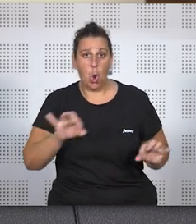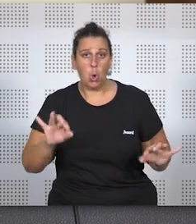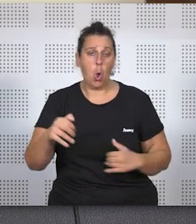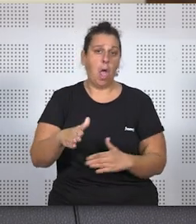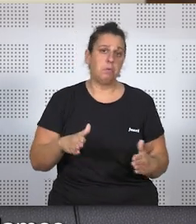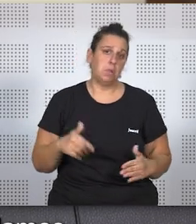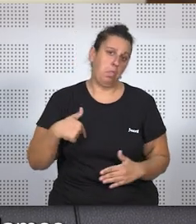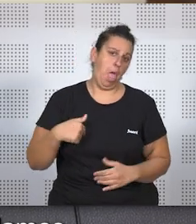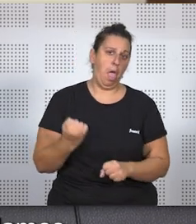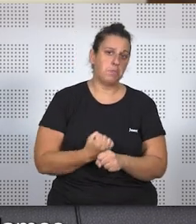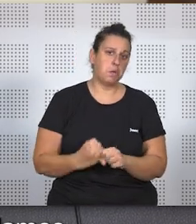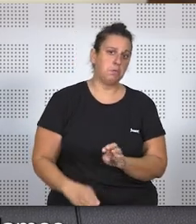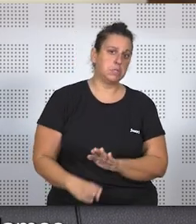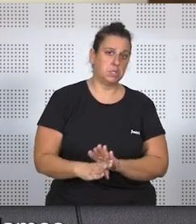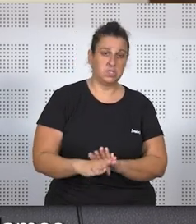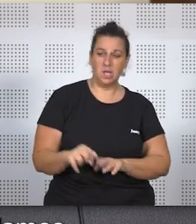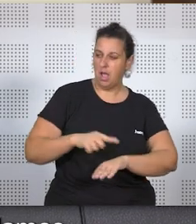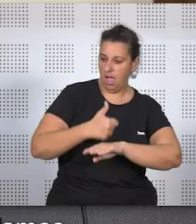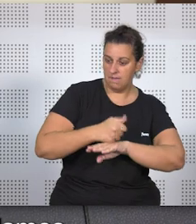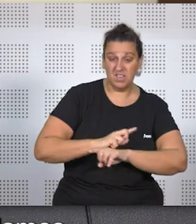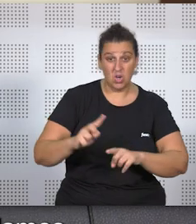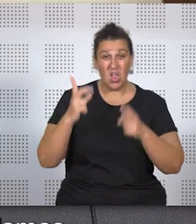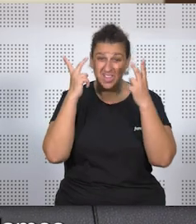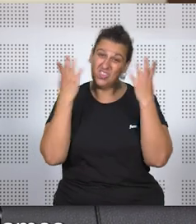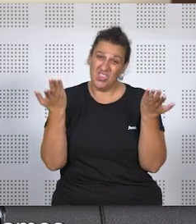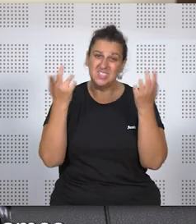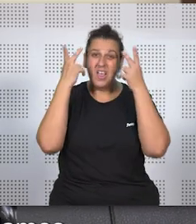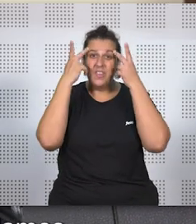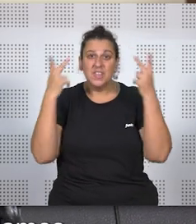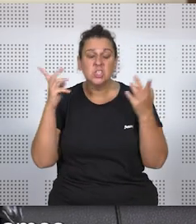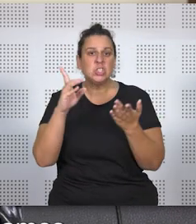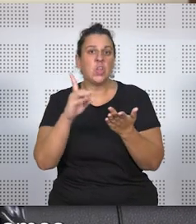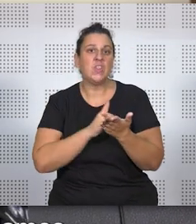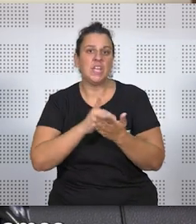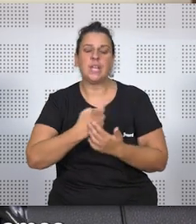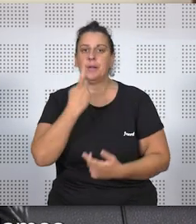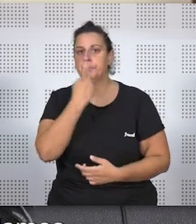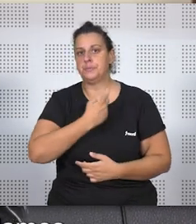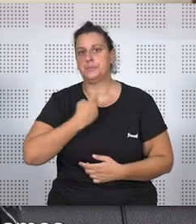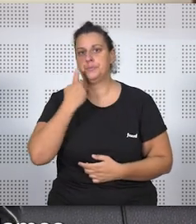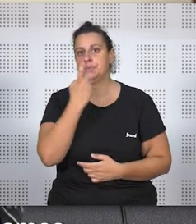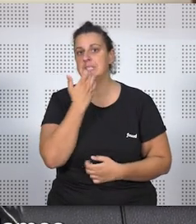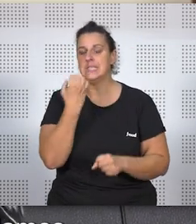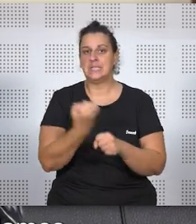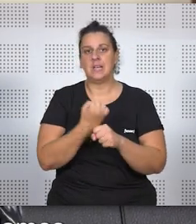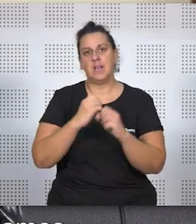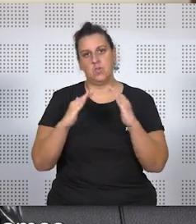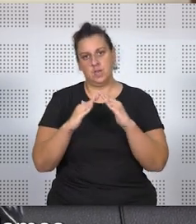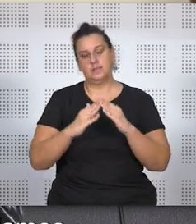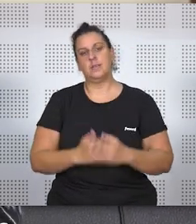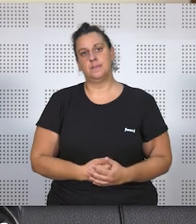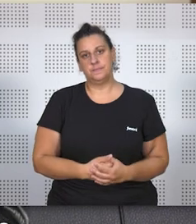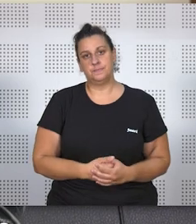misma habitación. Y eso hace que la desconexión digital de la que tanto hablamos sea especialmente difícil cuando trabajamos desde casa.